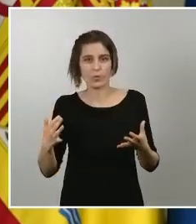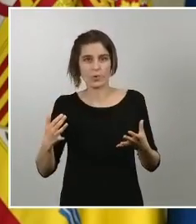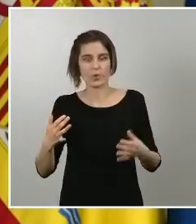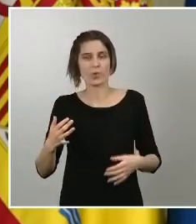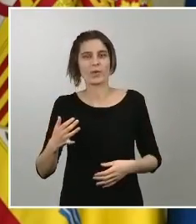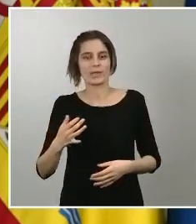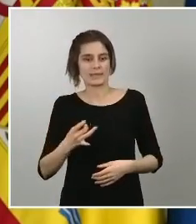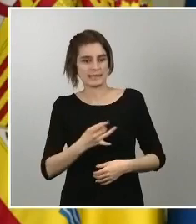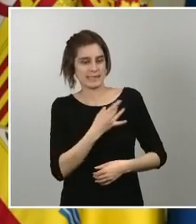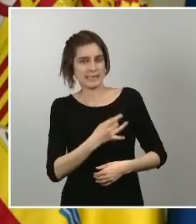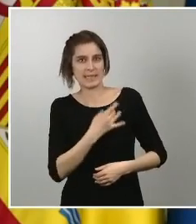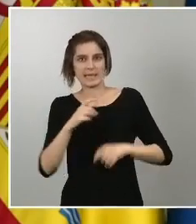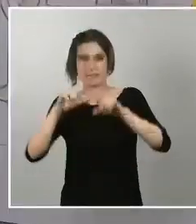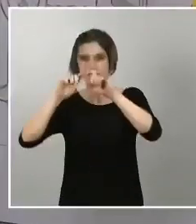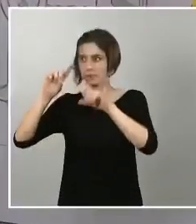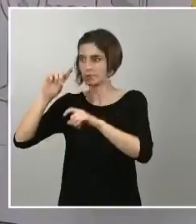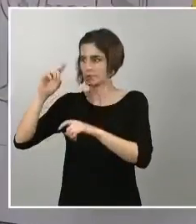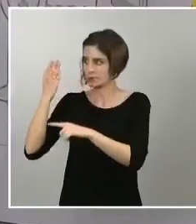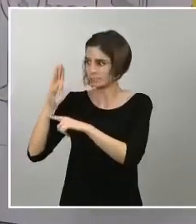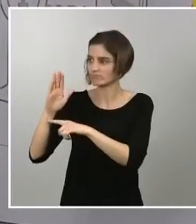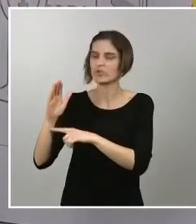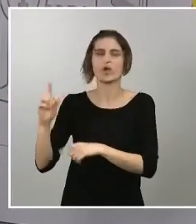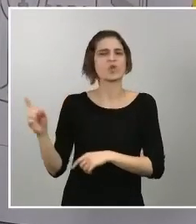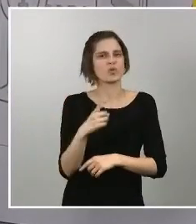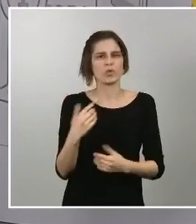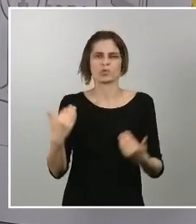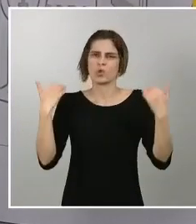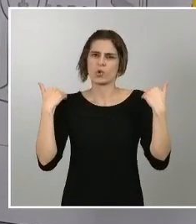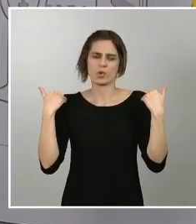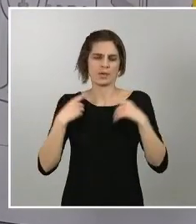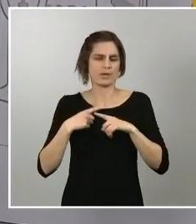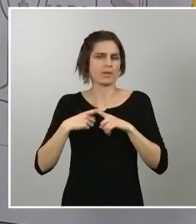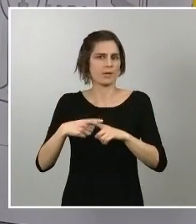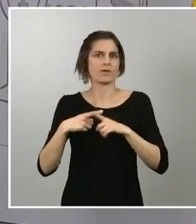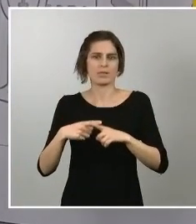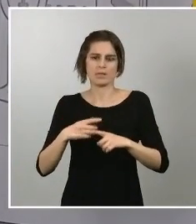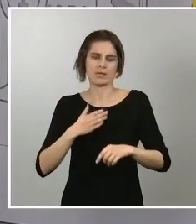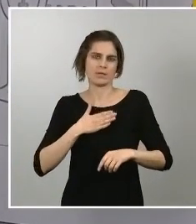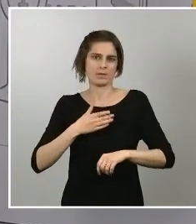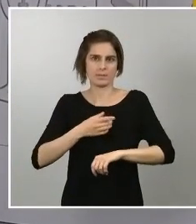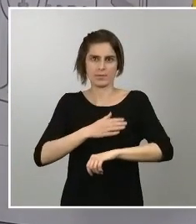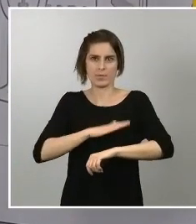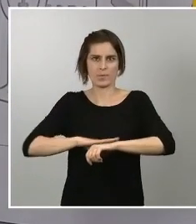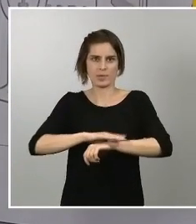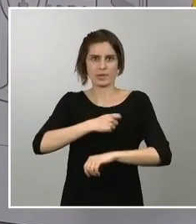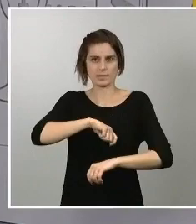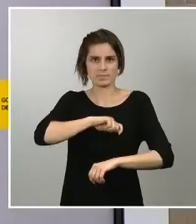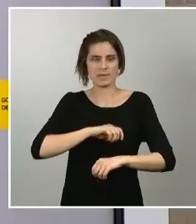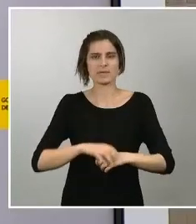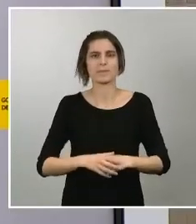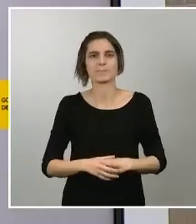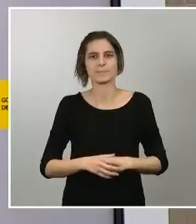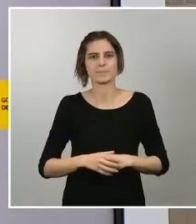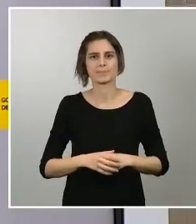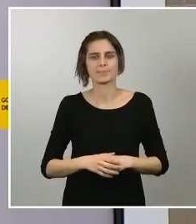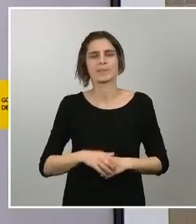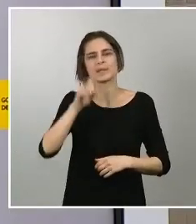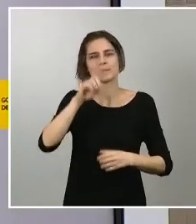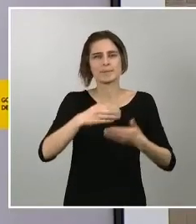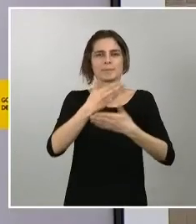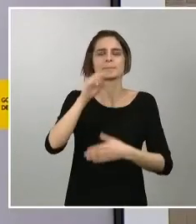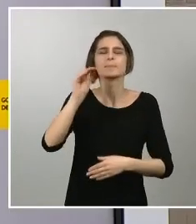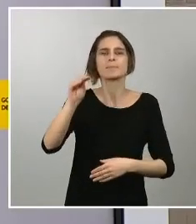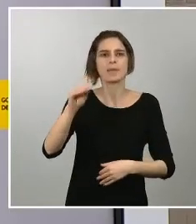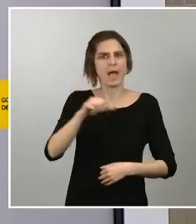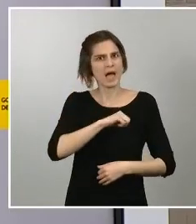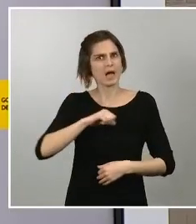misión única del gobierno de España el diario punto es le pregunta también ministra díaz cómo afecta esta medida a los autónomos tendrán alguna forma